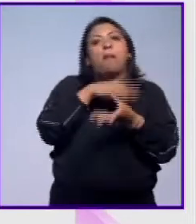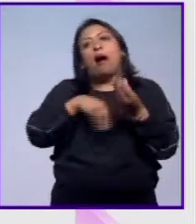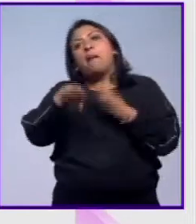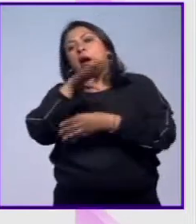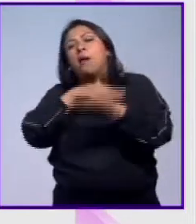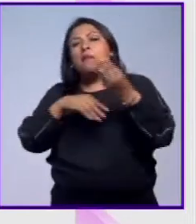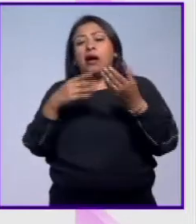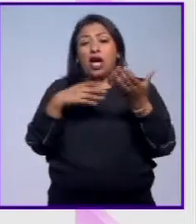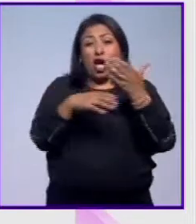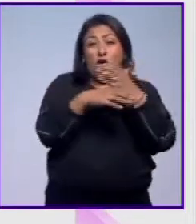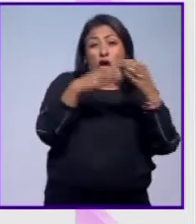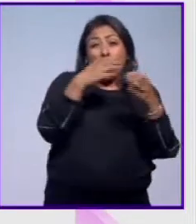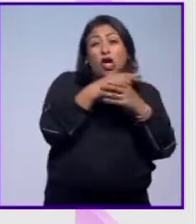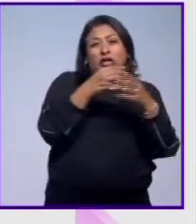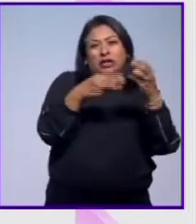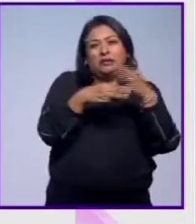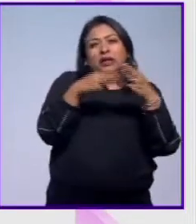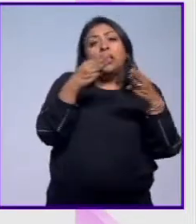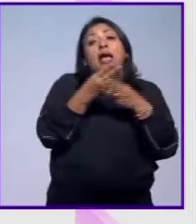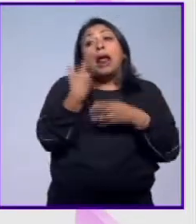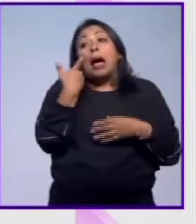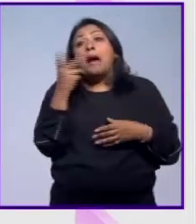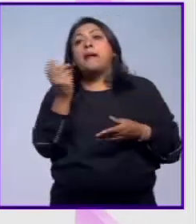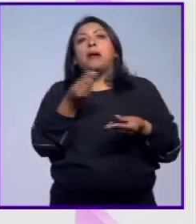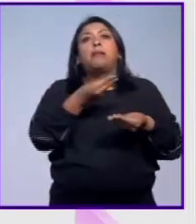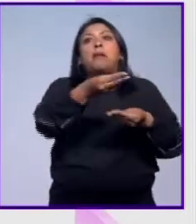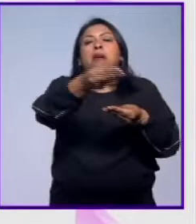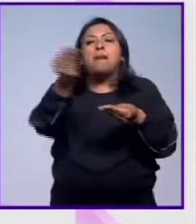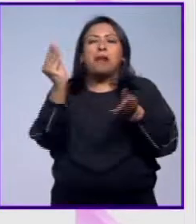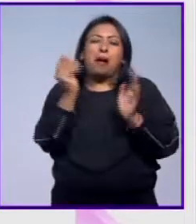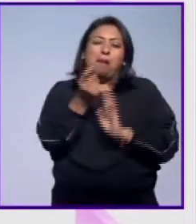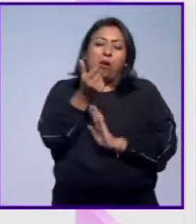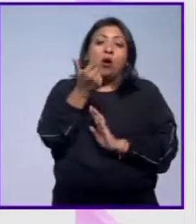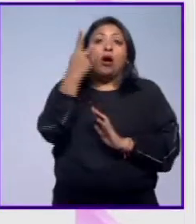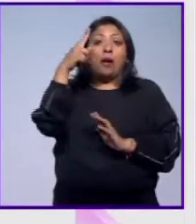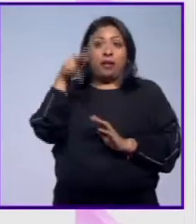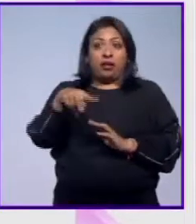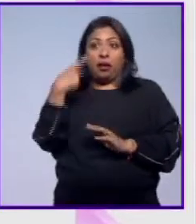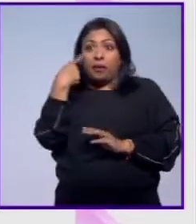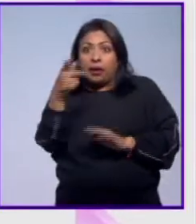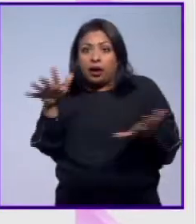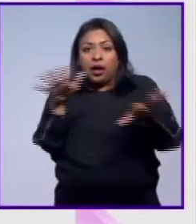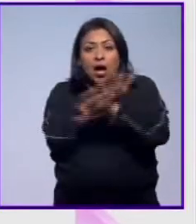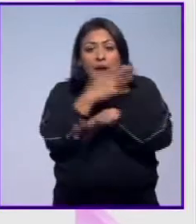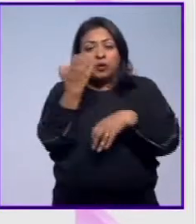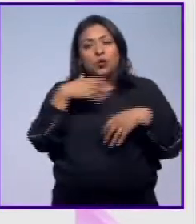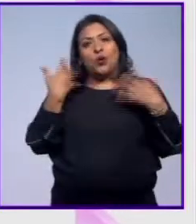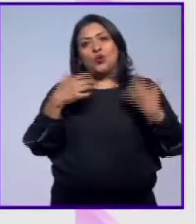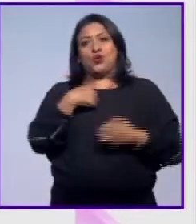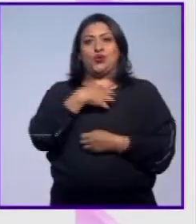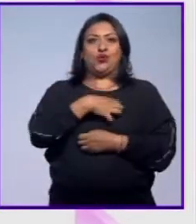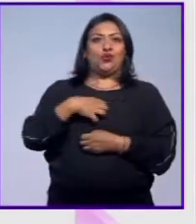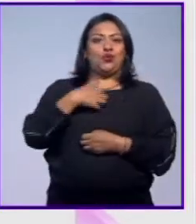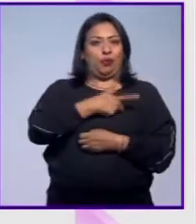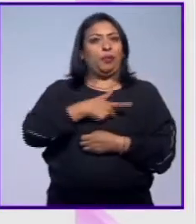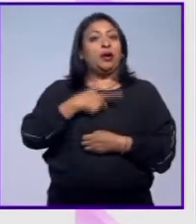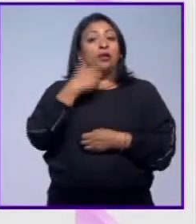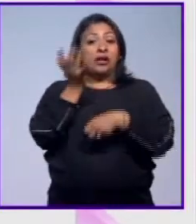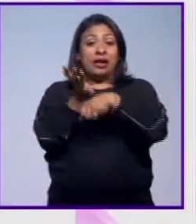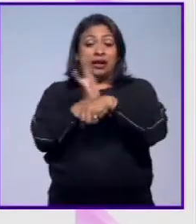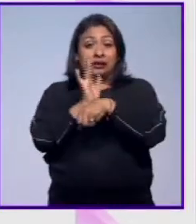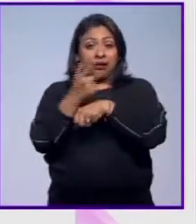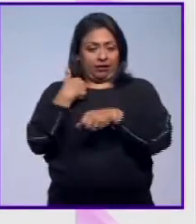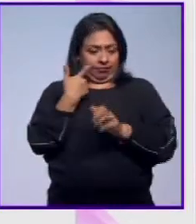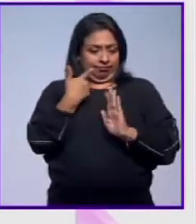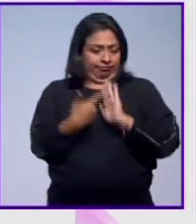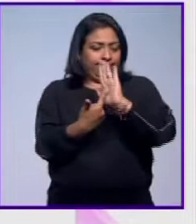equipo apenas alcanzaba para todos, pero para mí es un gusto ver este cambio en la escuela. Porque el cine ha demostrado que es una